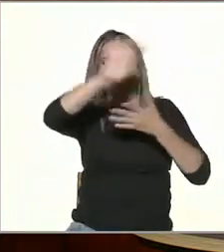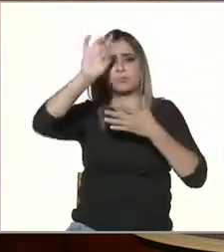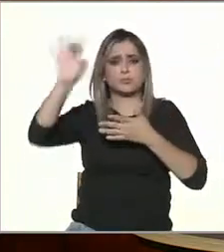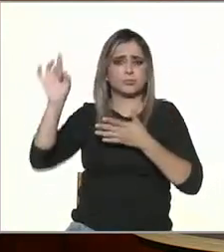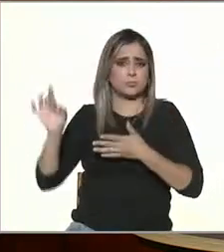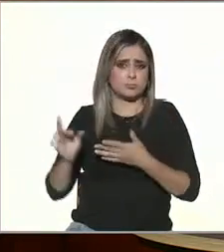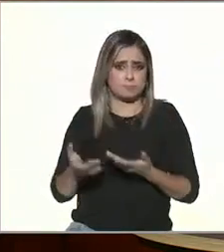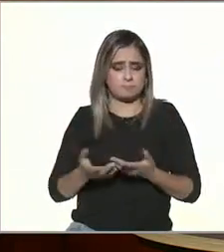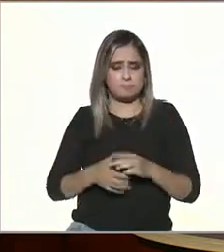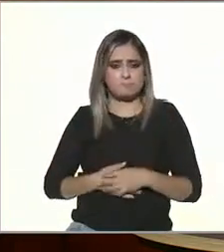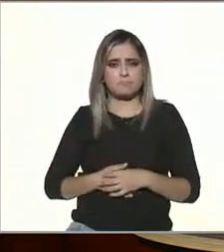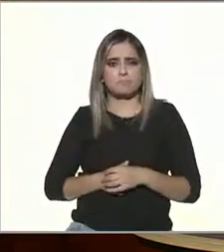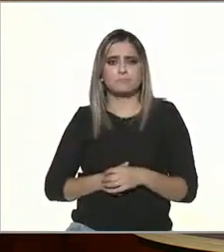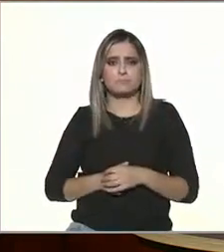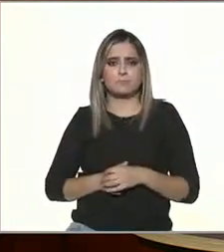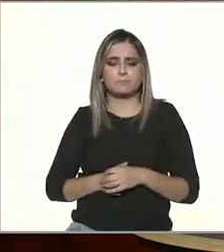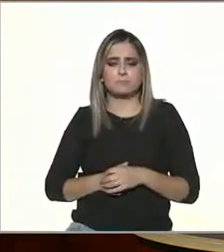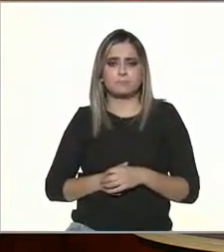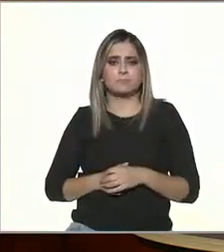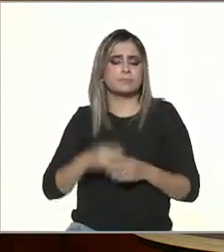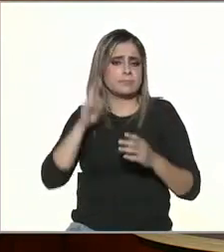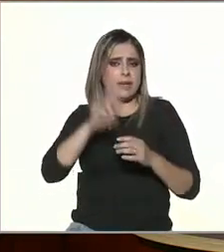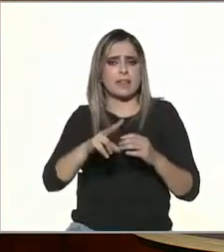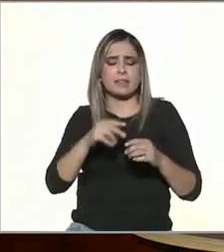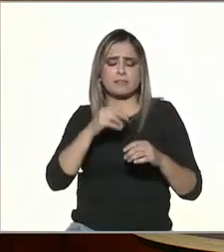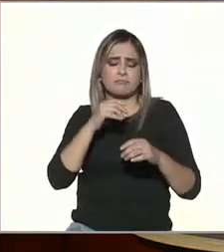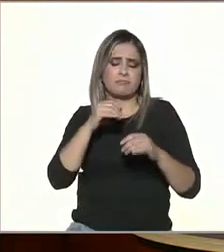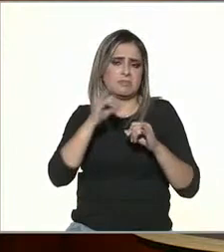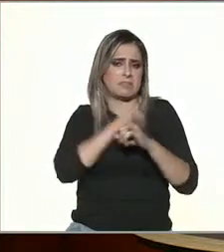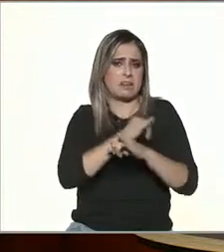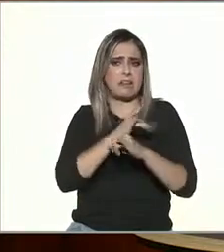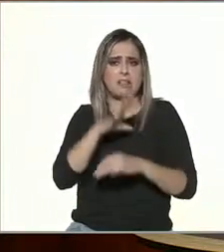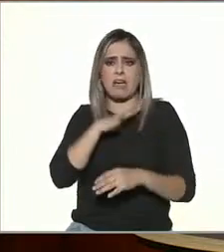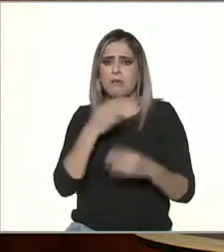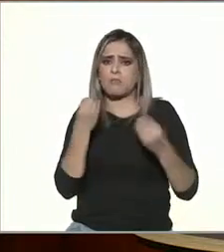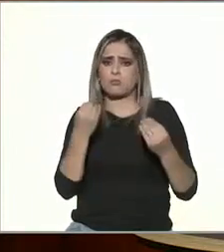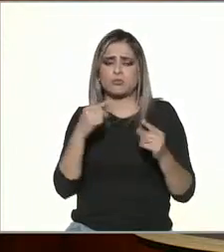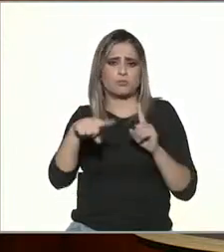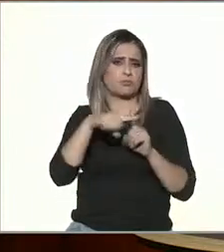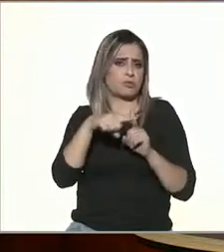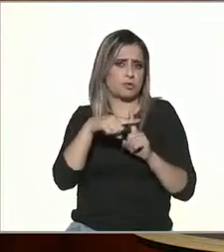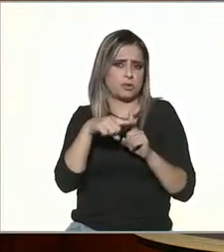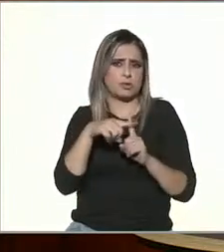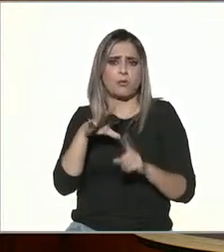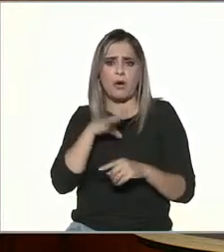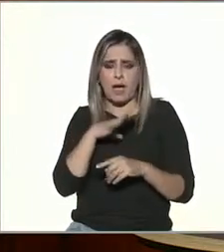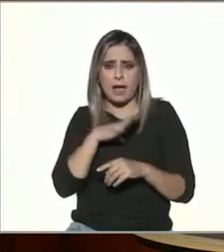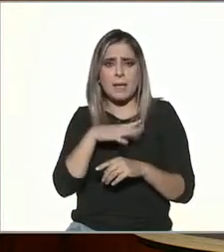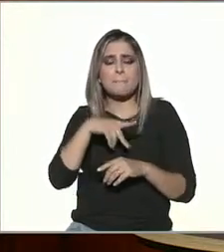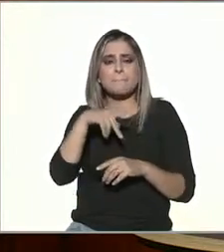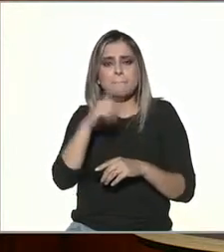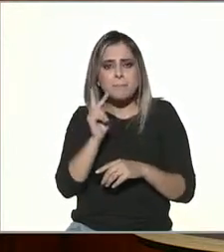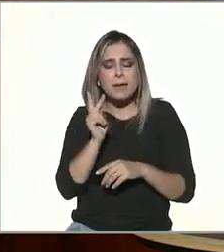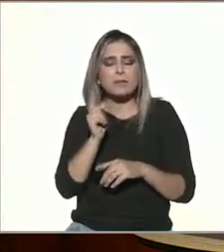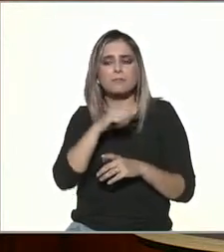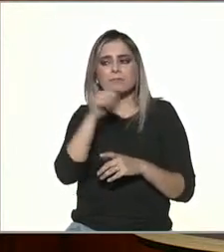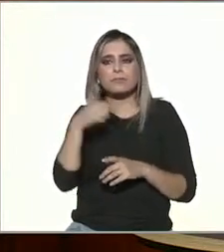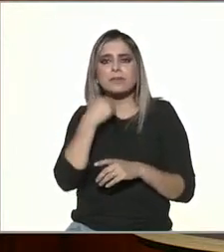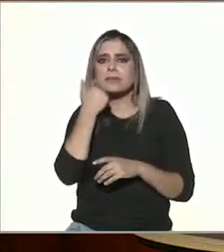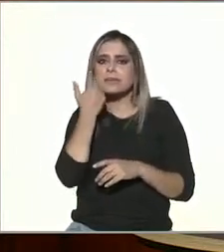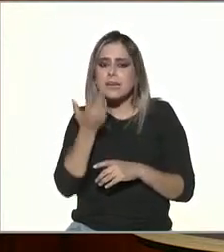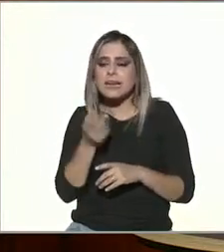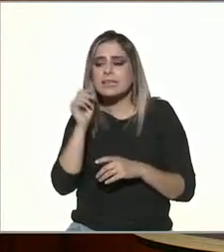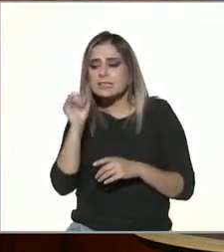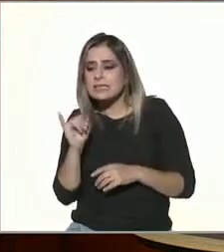transacción económica entonces hay muchas bondades de internet en ese sentido la cuestión aquí es ¿qué queremos quedarnos y qué no